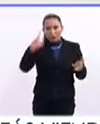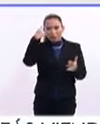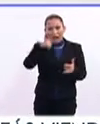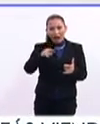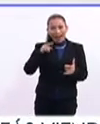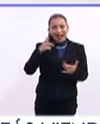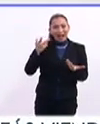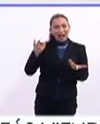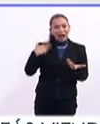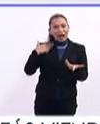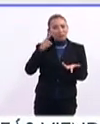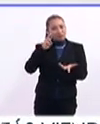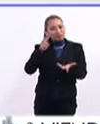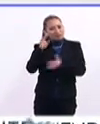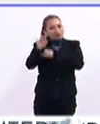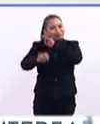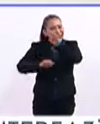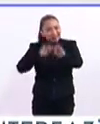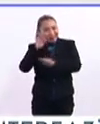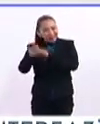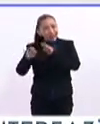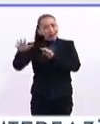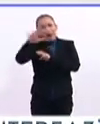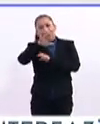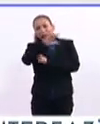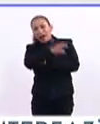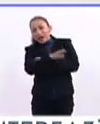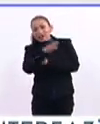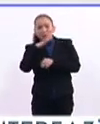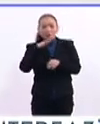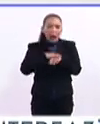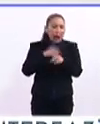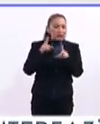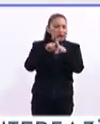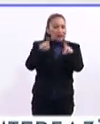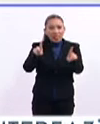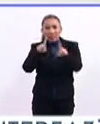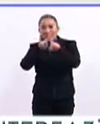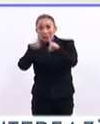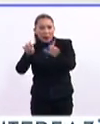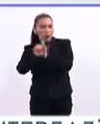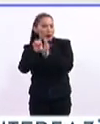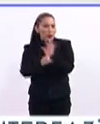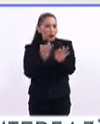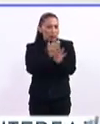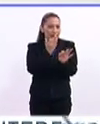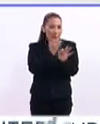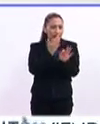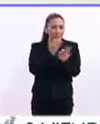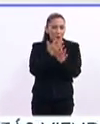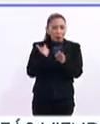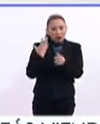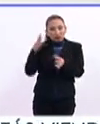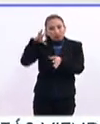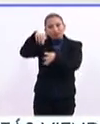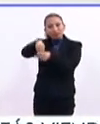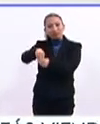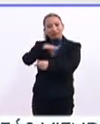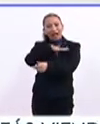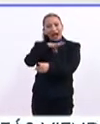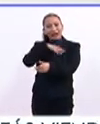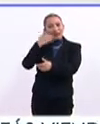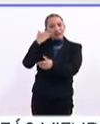enfrentarse a ámbitos cada vez diferentes, por ejemplo, ahorita estamos insertos en una